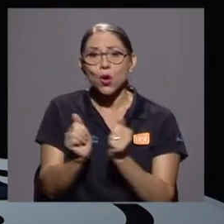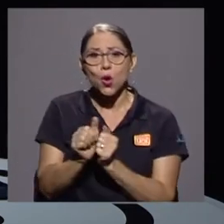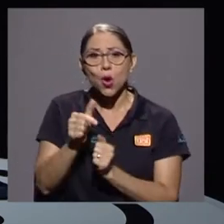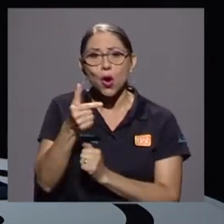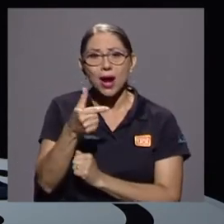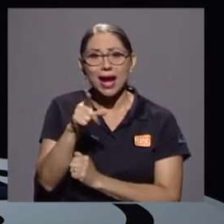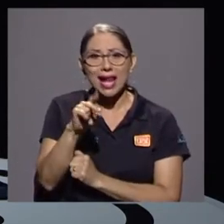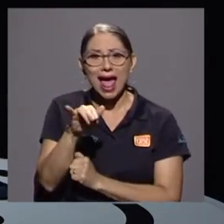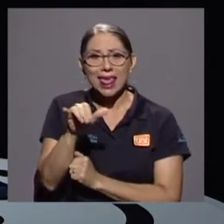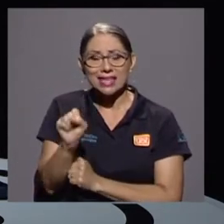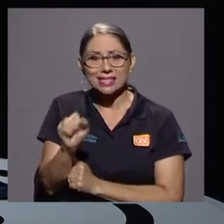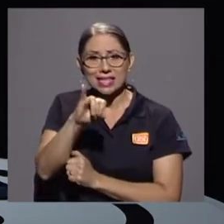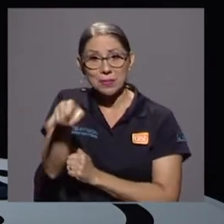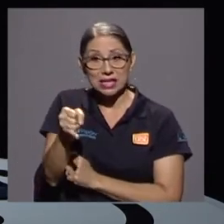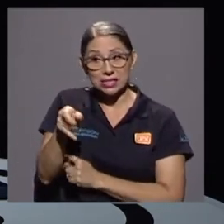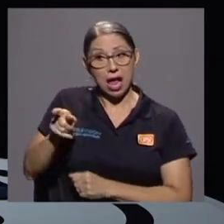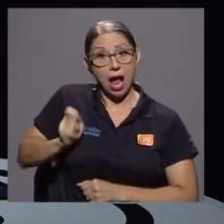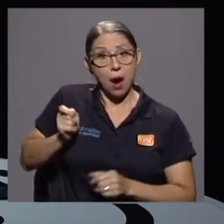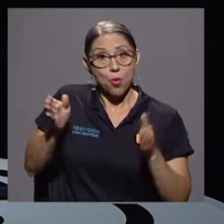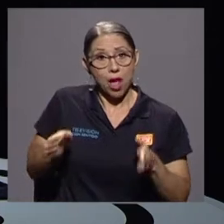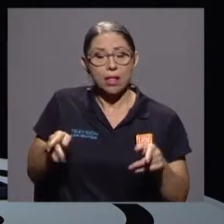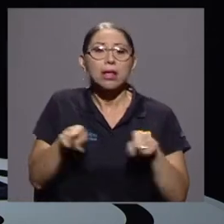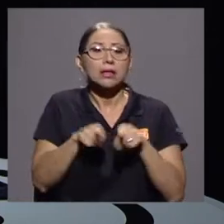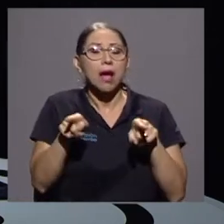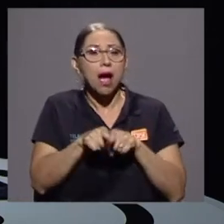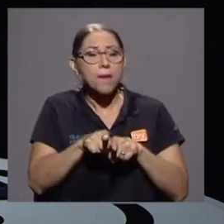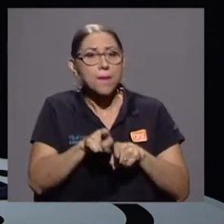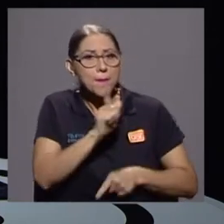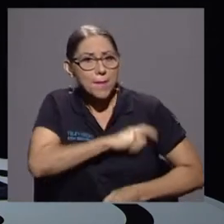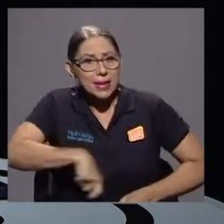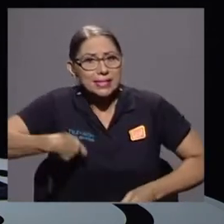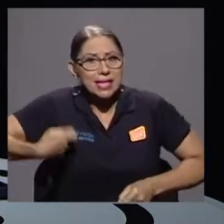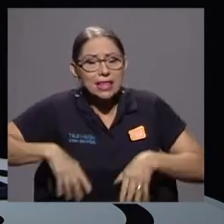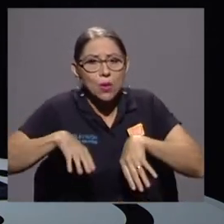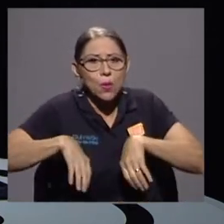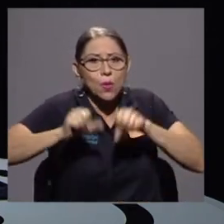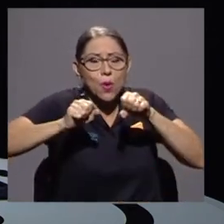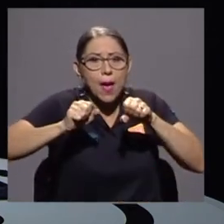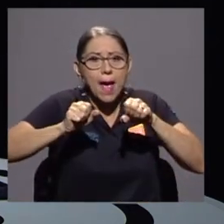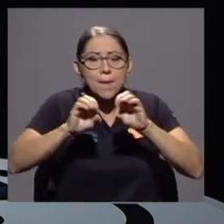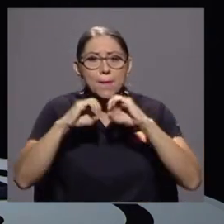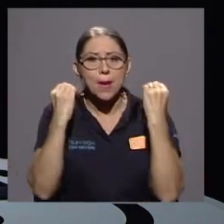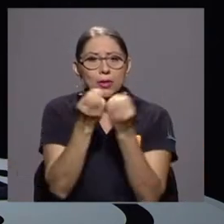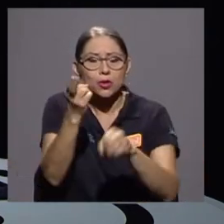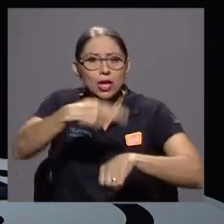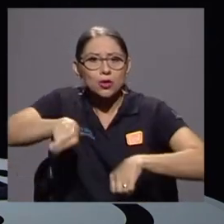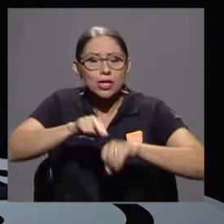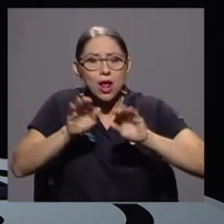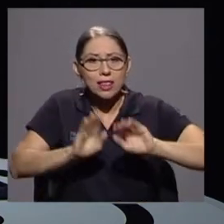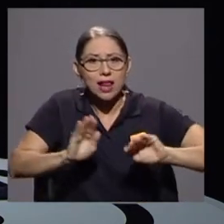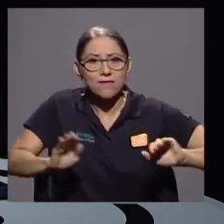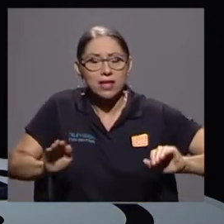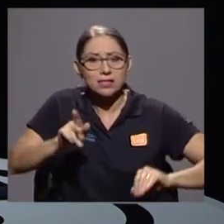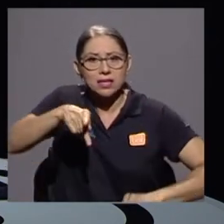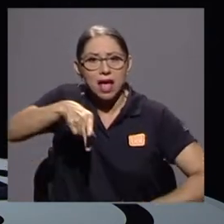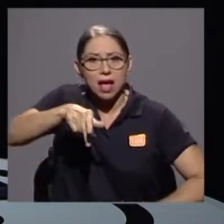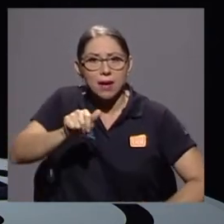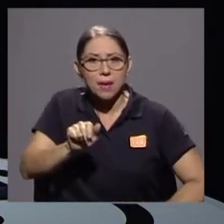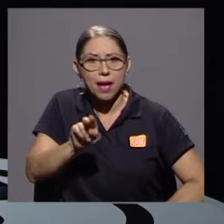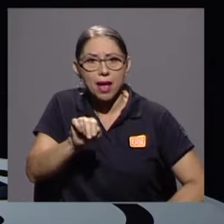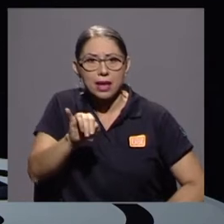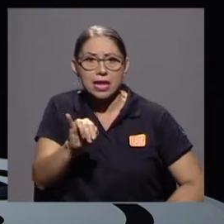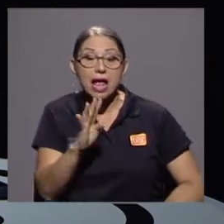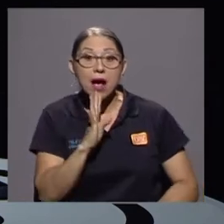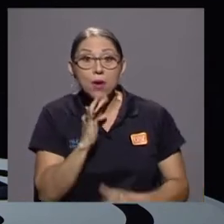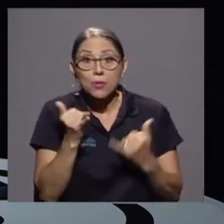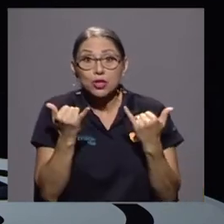Jiménez, que es abogada, pero además es presidenta ejecutiva del Patronato Nacional de la Infancia. Y hablamos sobre cómo en estos tiempos